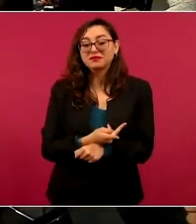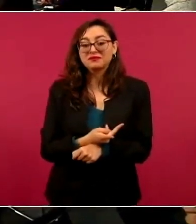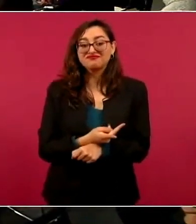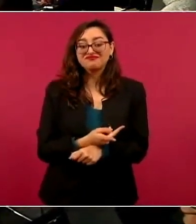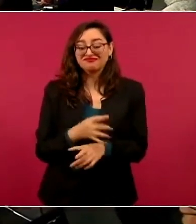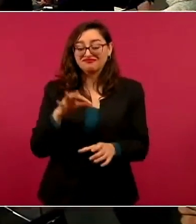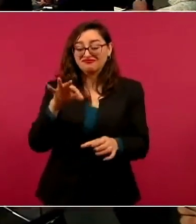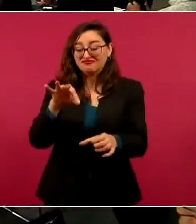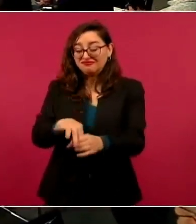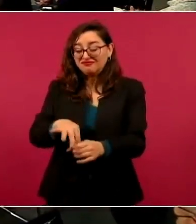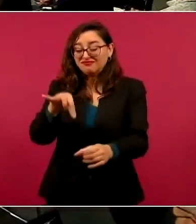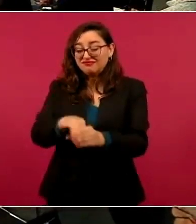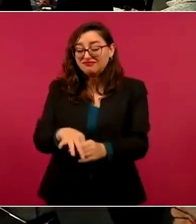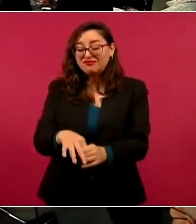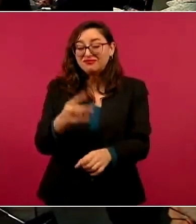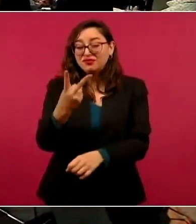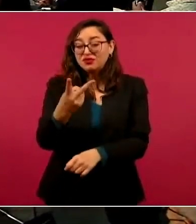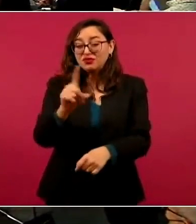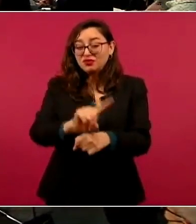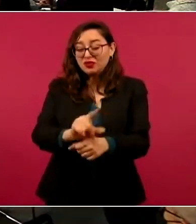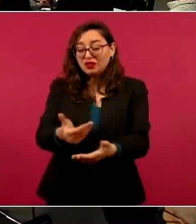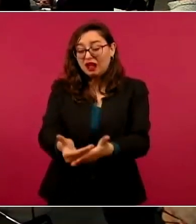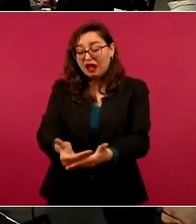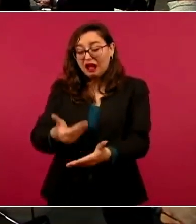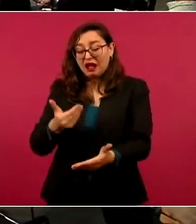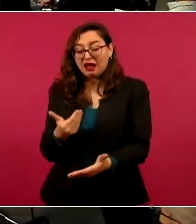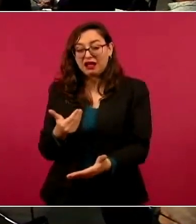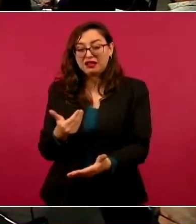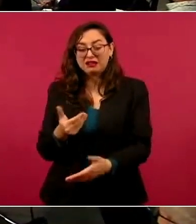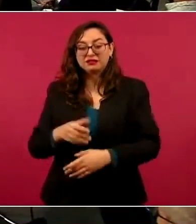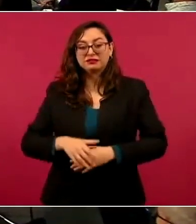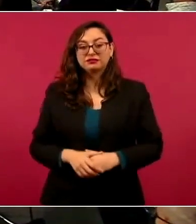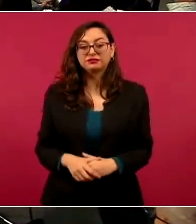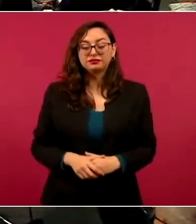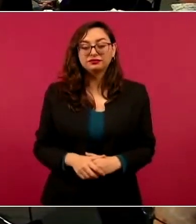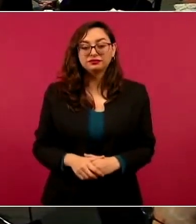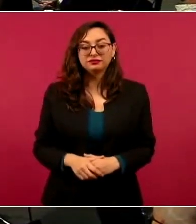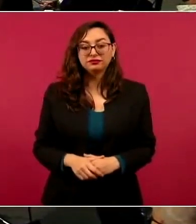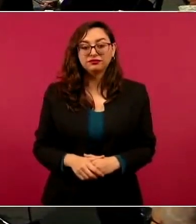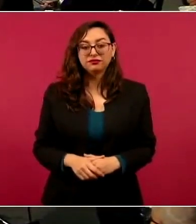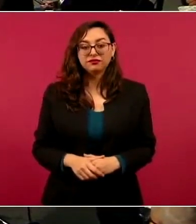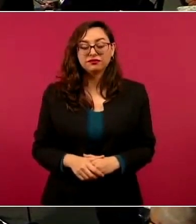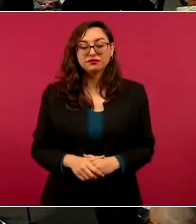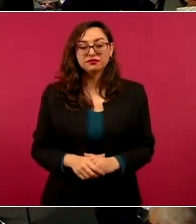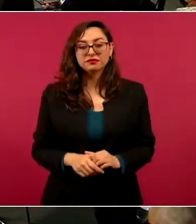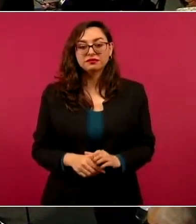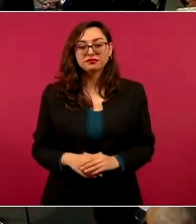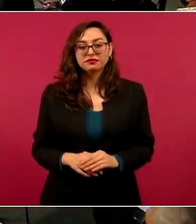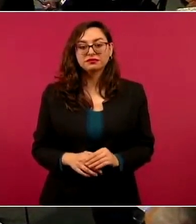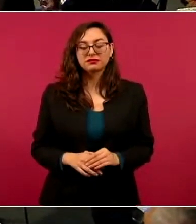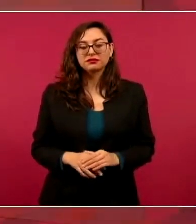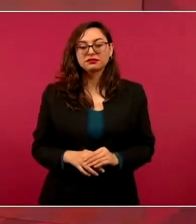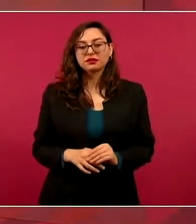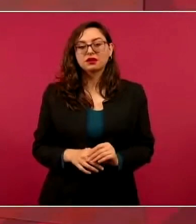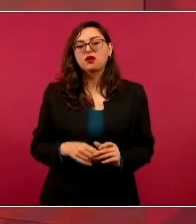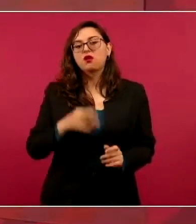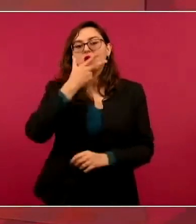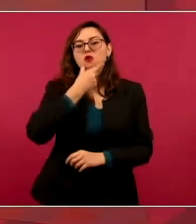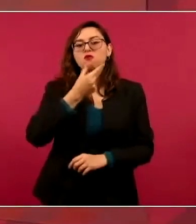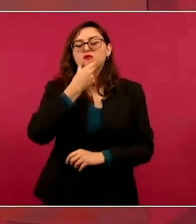me entregó Emilio Azcárraga